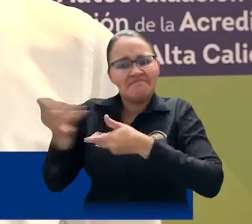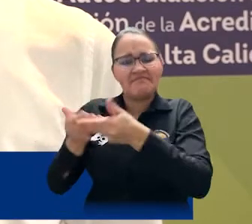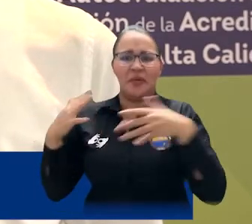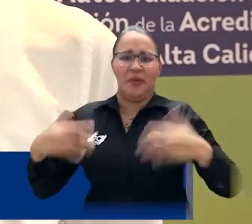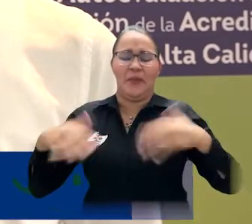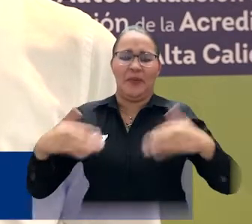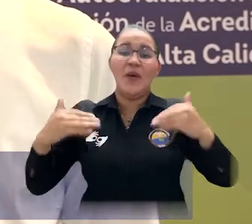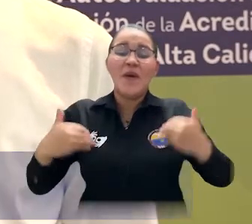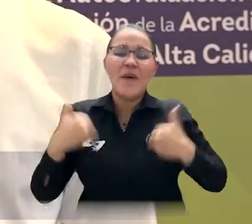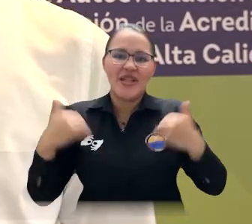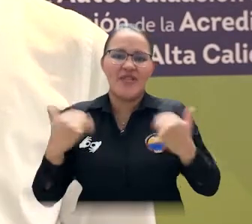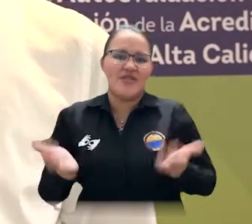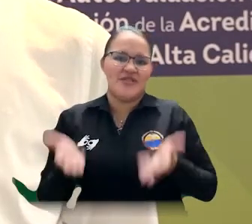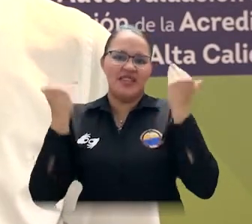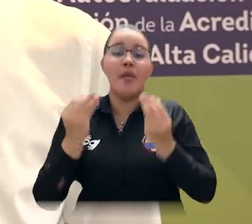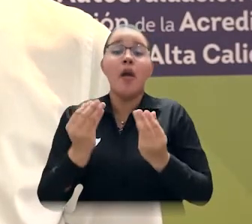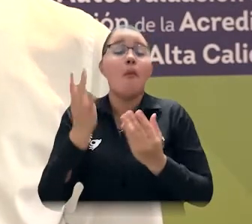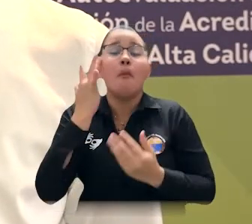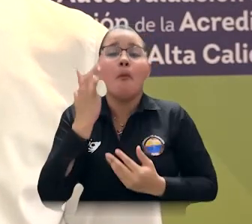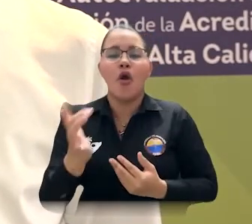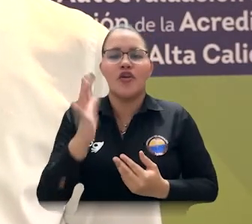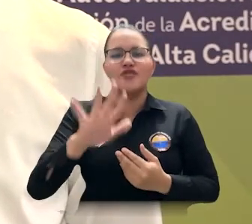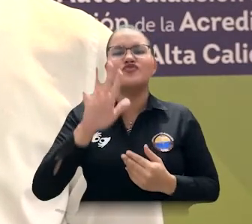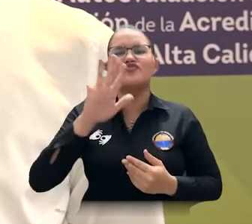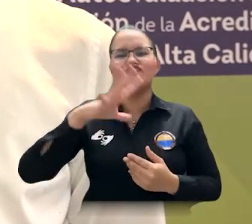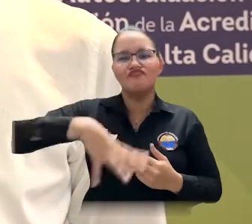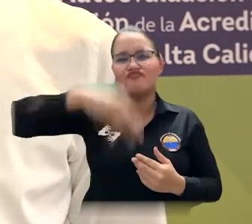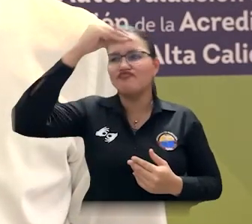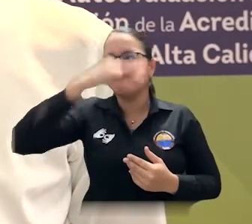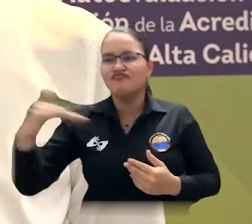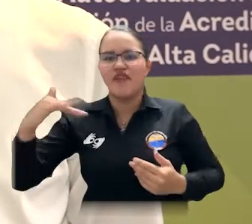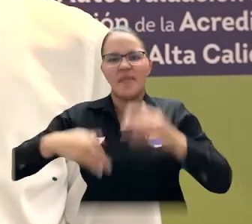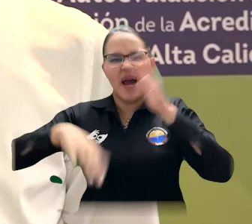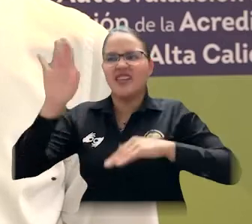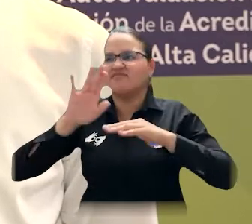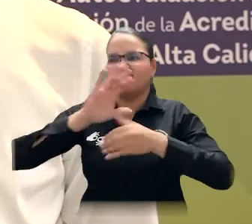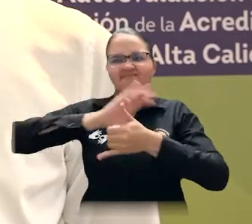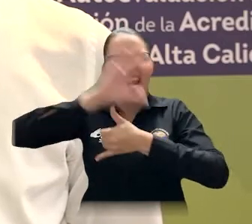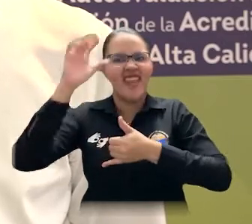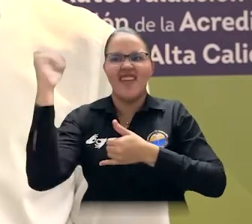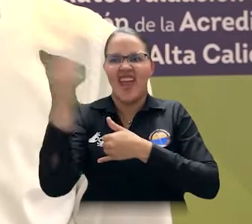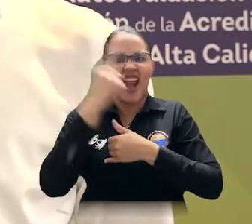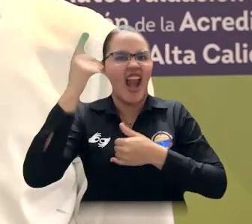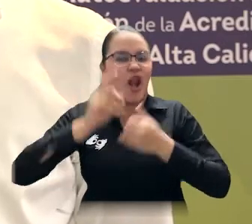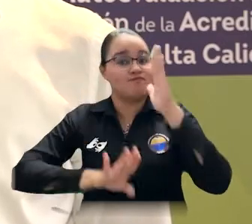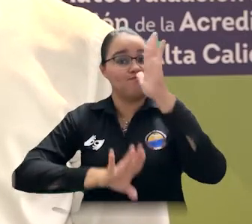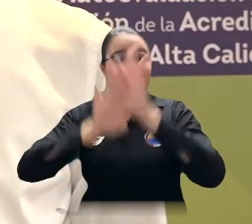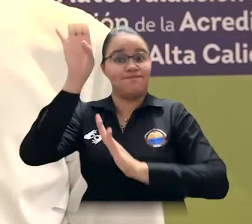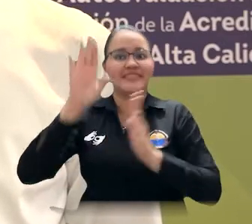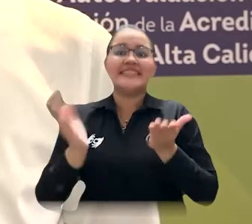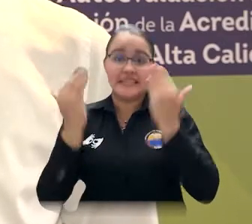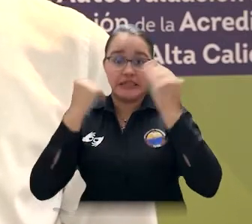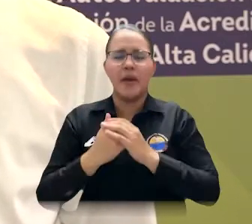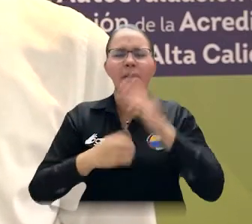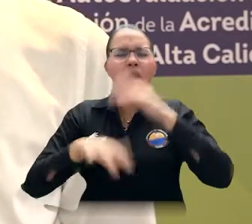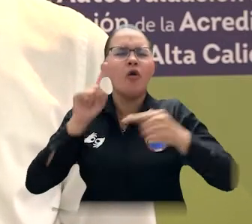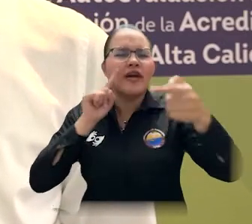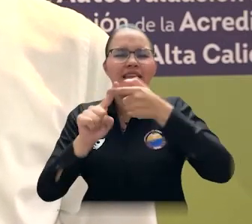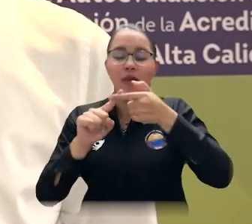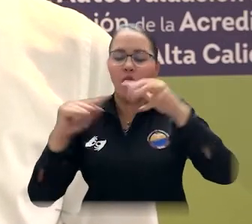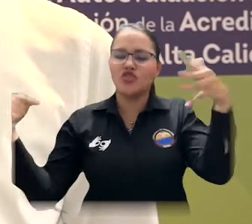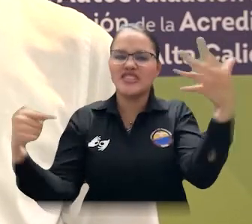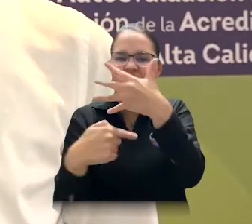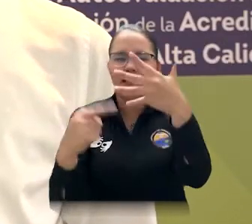desarrollo de la región, especialmente en todo el sector agroindustrial. El convenio está soportado en seis enfoques que